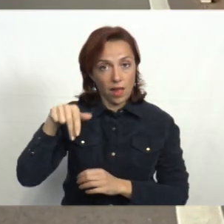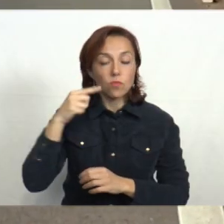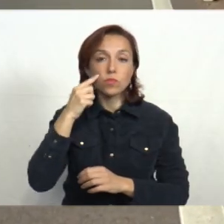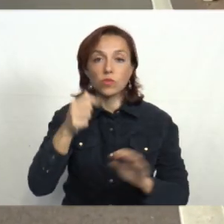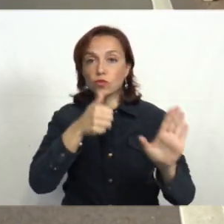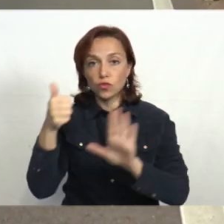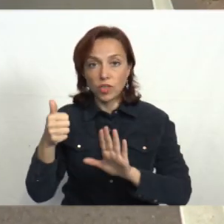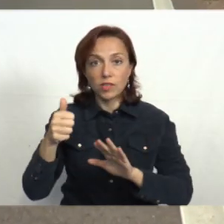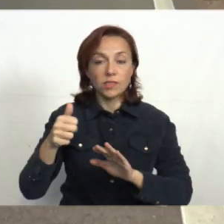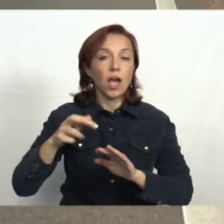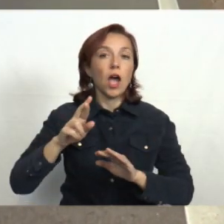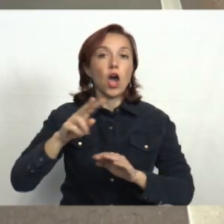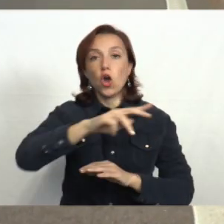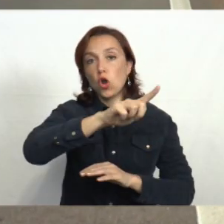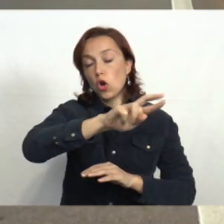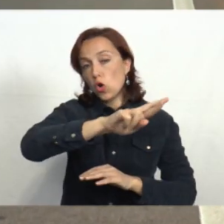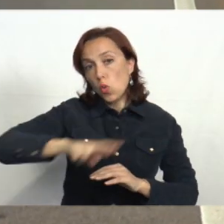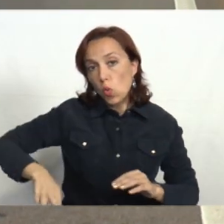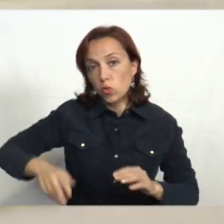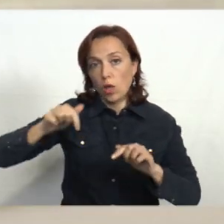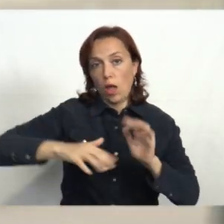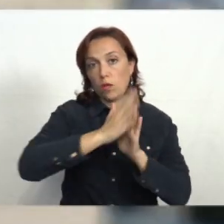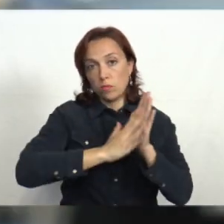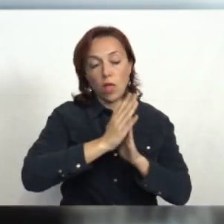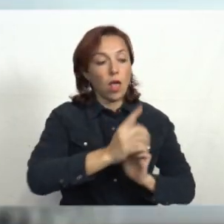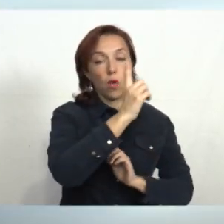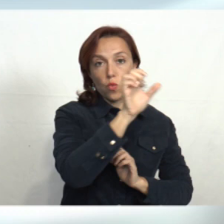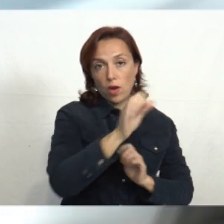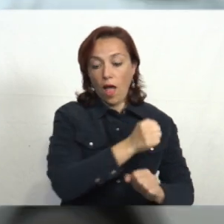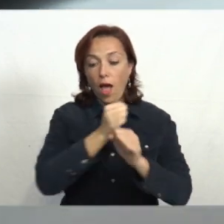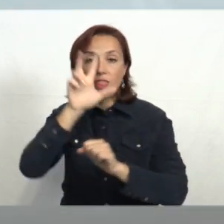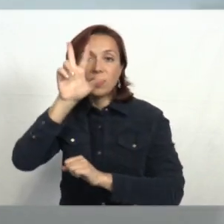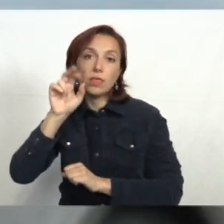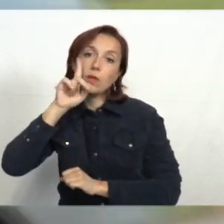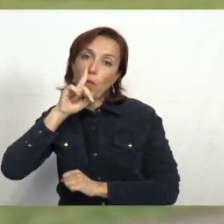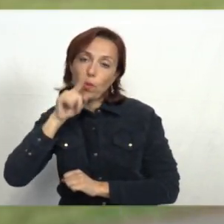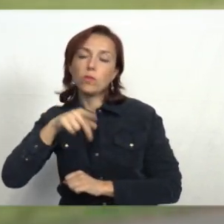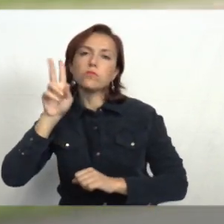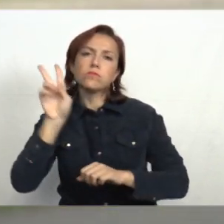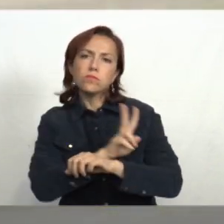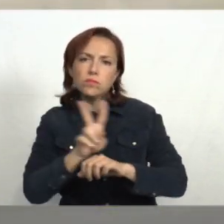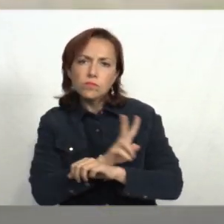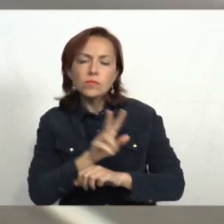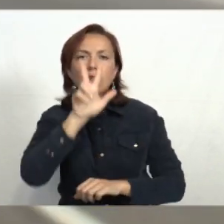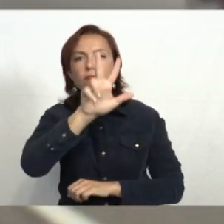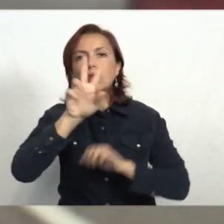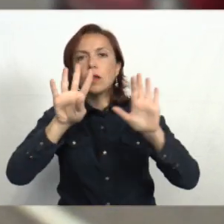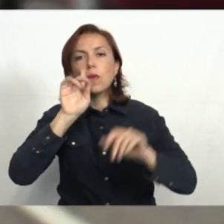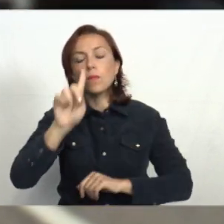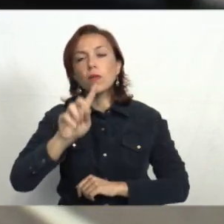Policía sobre las rutas nacionales, en el mismo periodo, del 1 de enero al 30 de junio, se inspeccionaron a 39